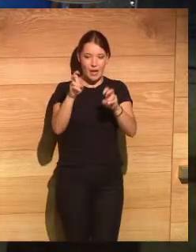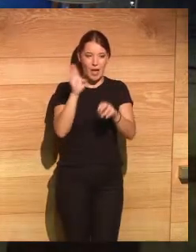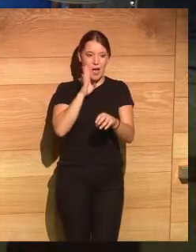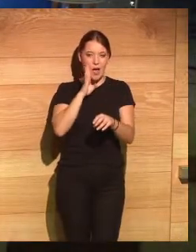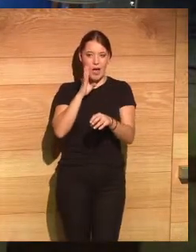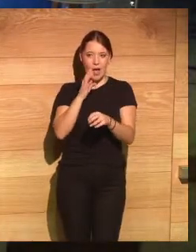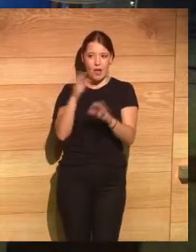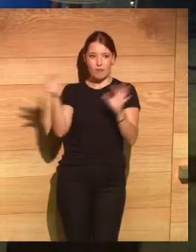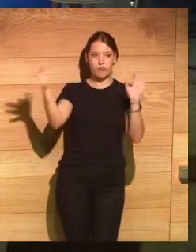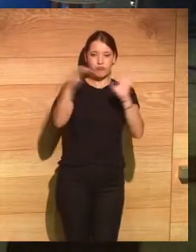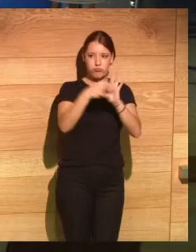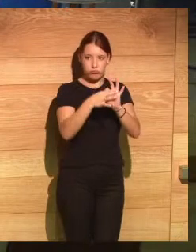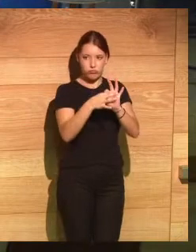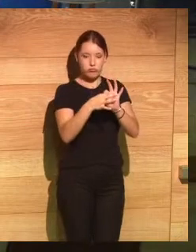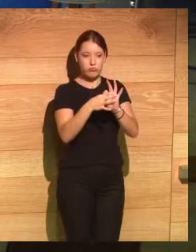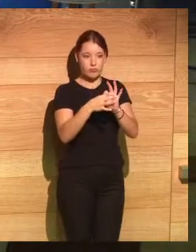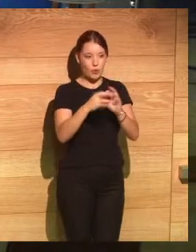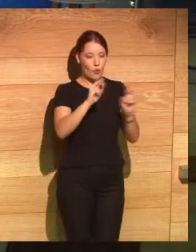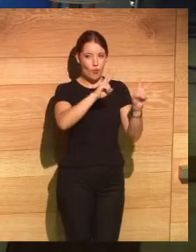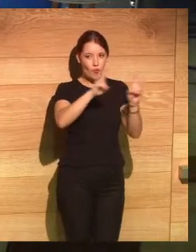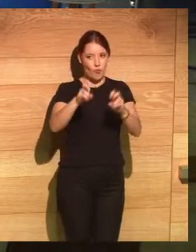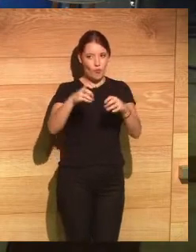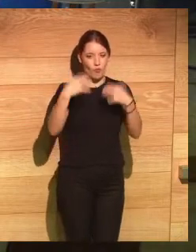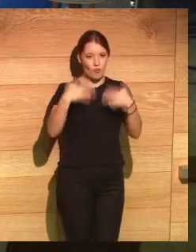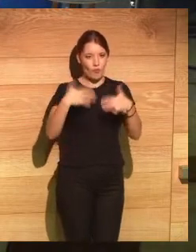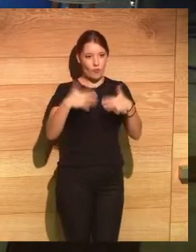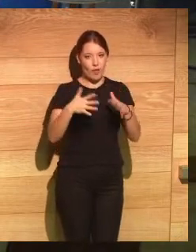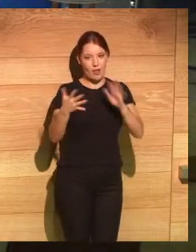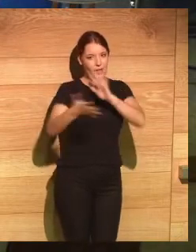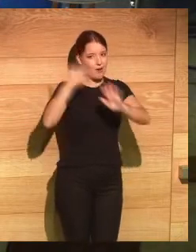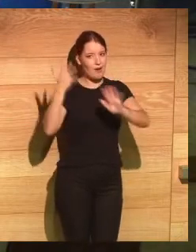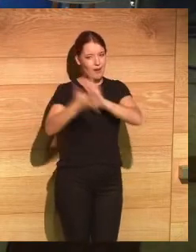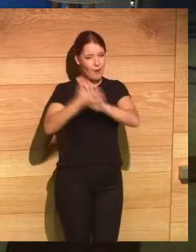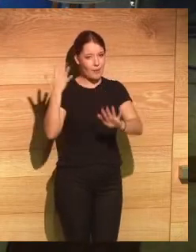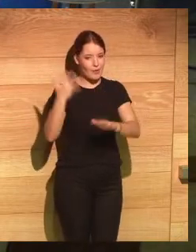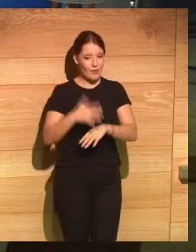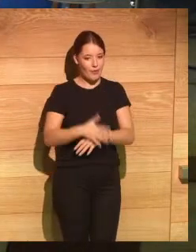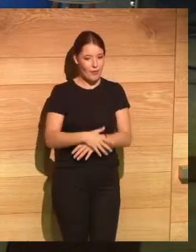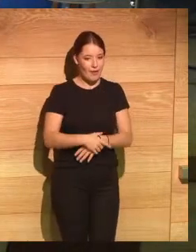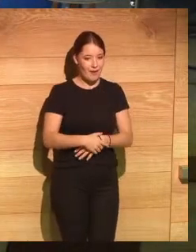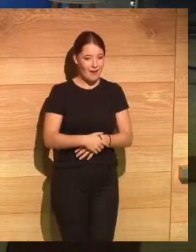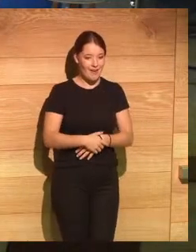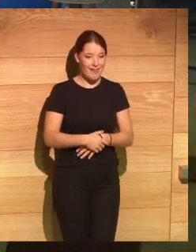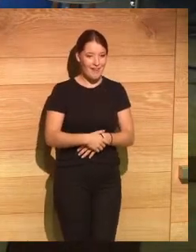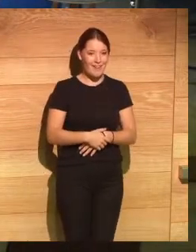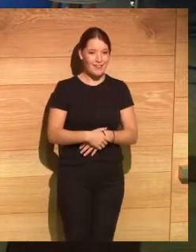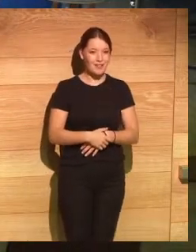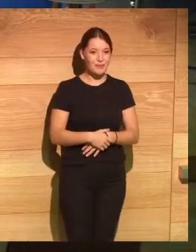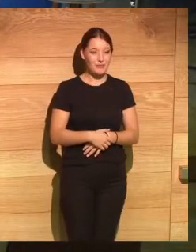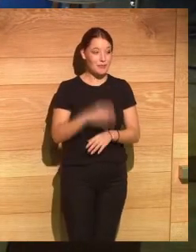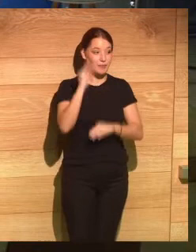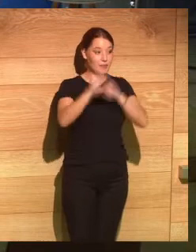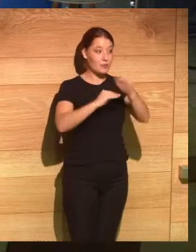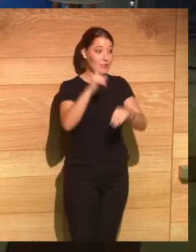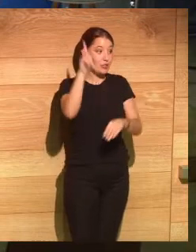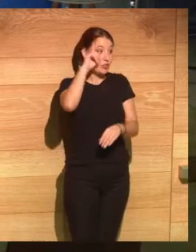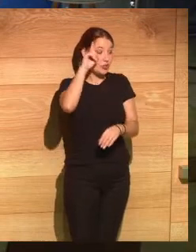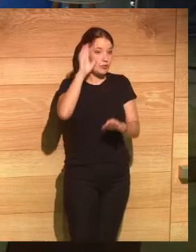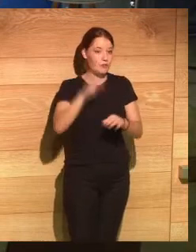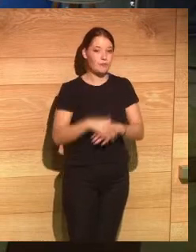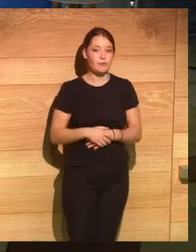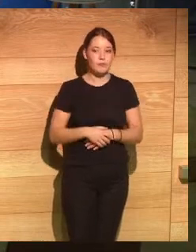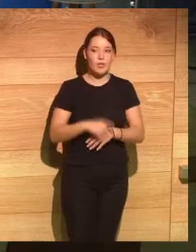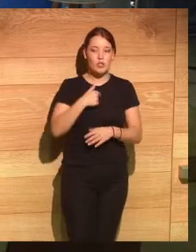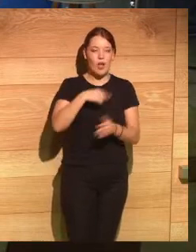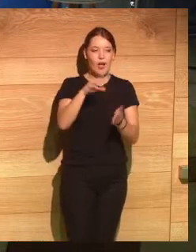hemos tocado hemos tocado la verdad bastante muy rápidamente entonces no sé si hay oportunidad de hacerlo yo sí quería